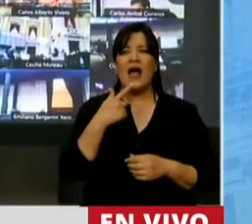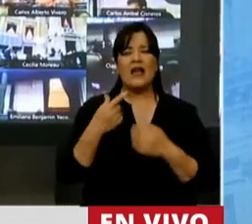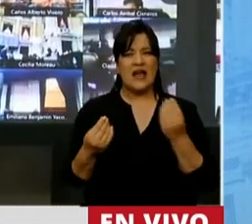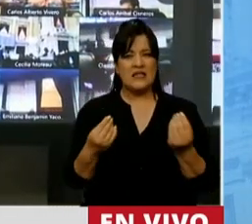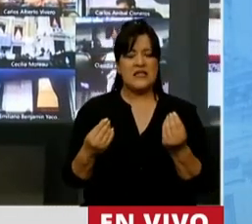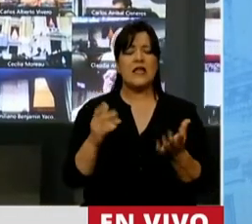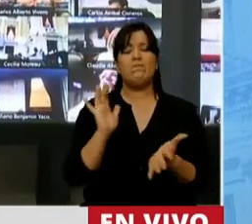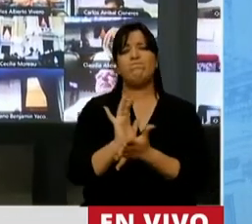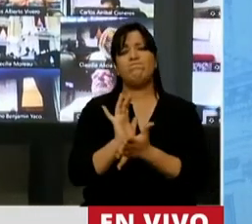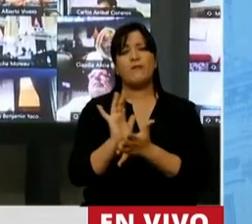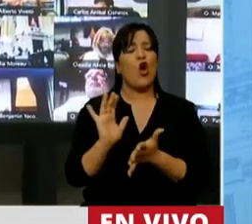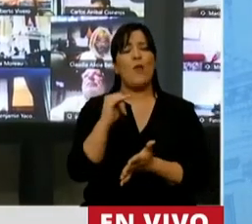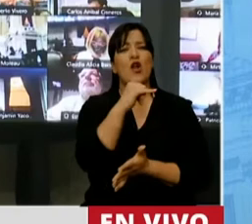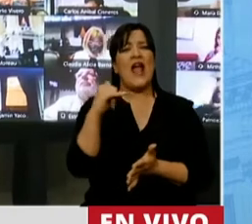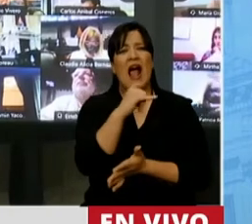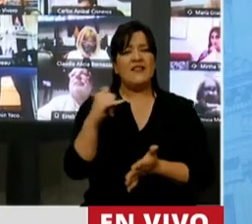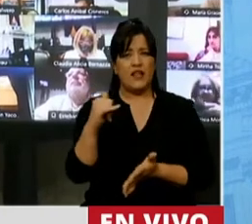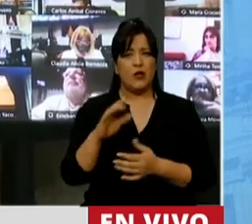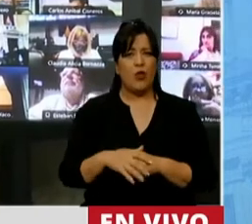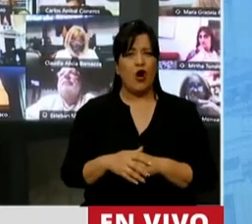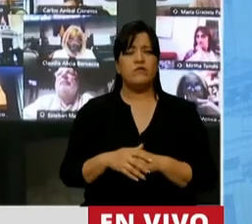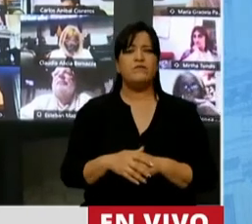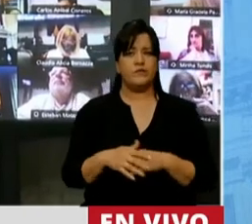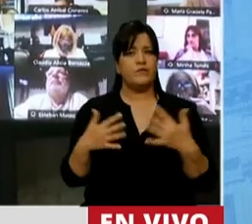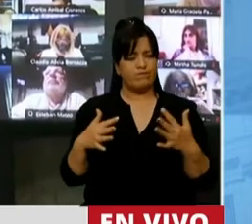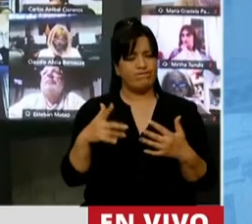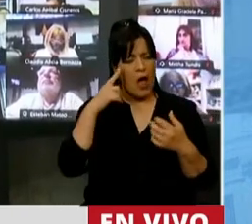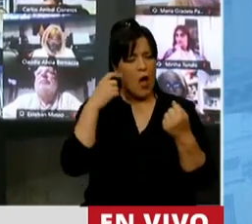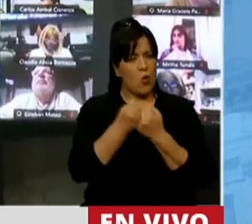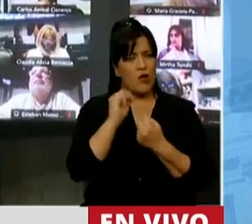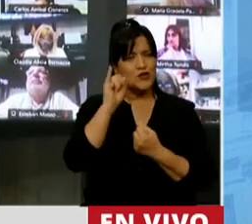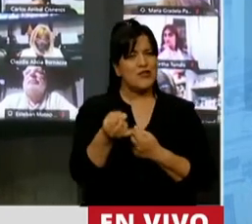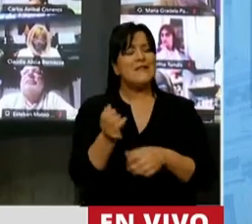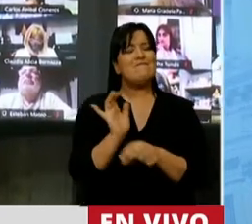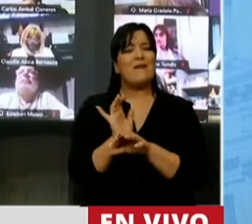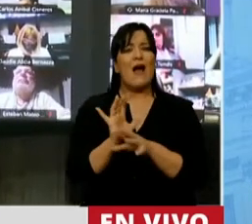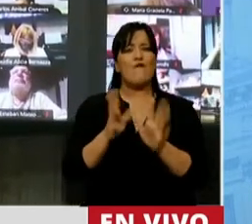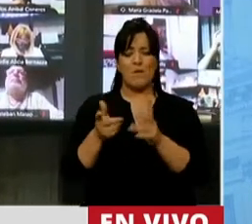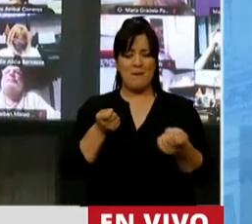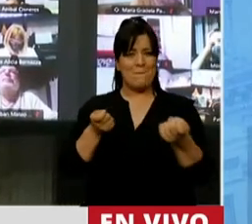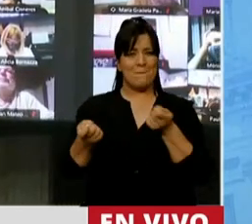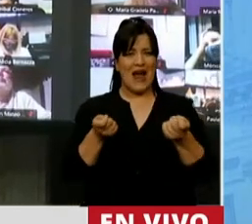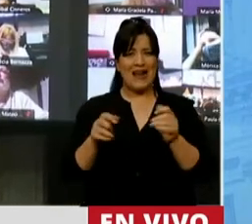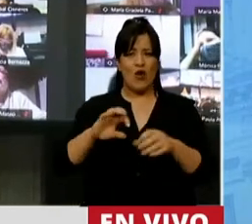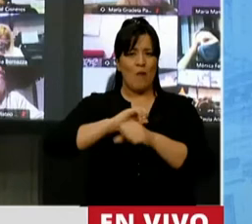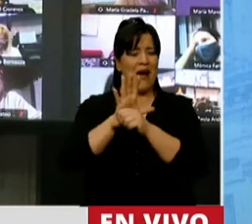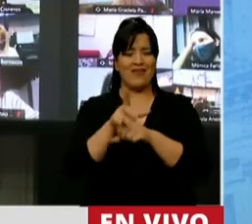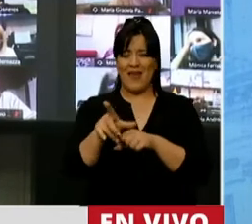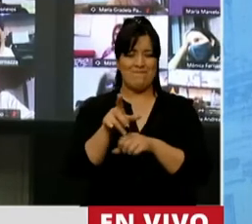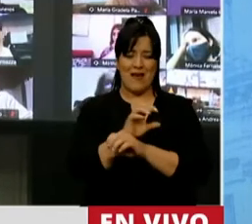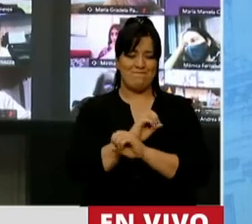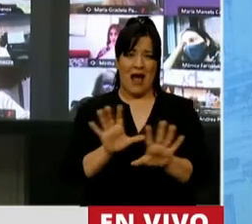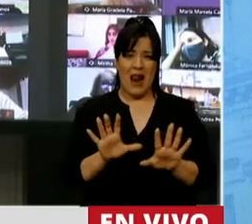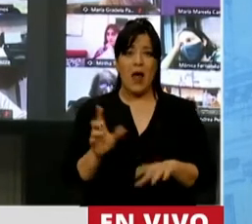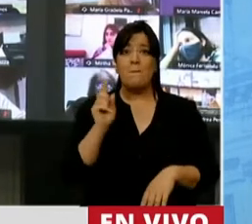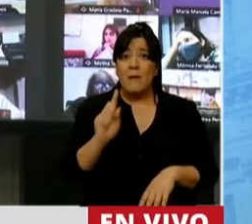algo totalmente negativo y con facto que fue negativo el manejo de esta pandemia. Pero